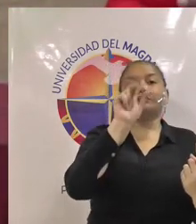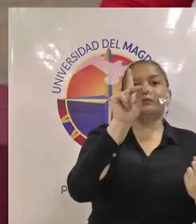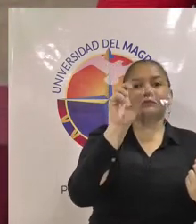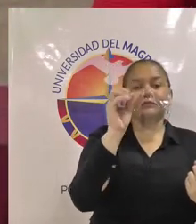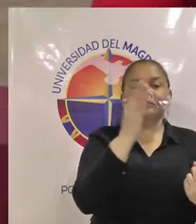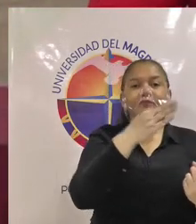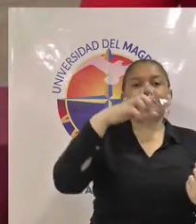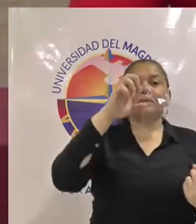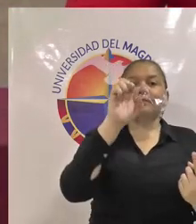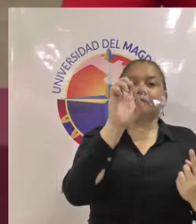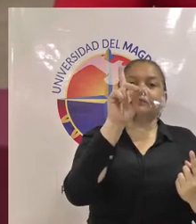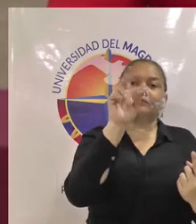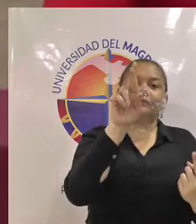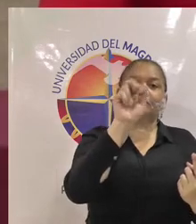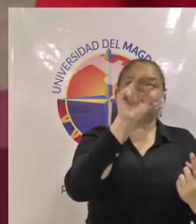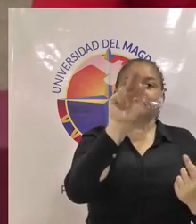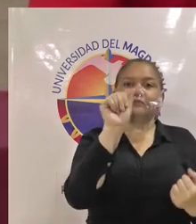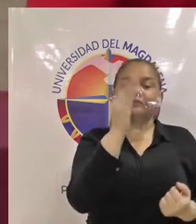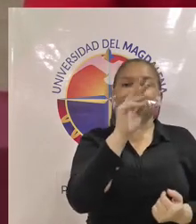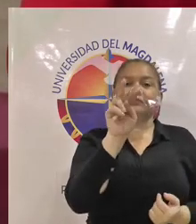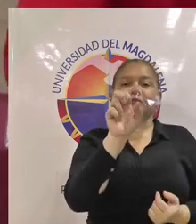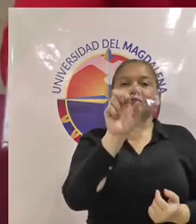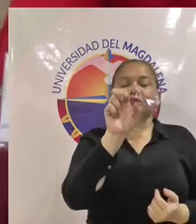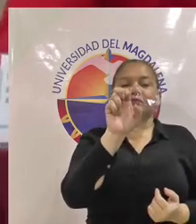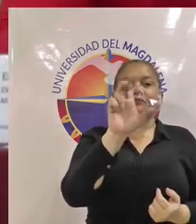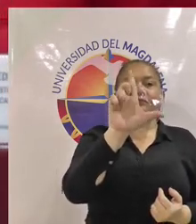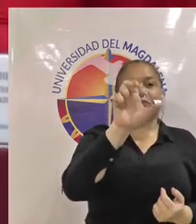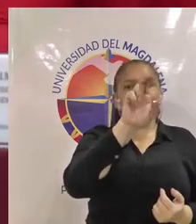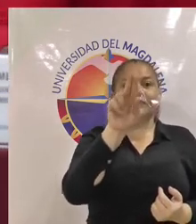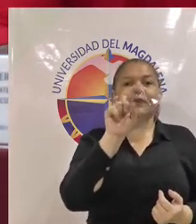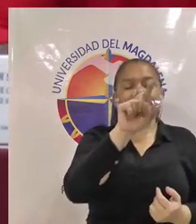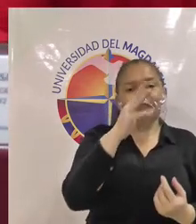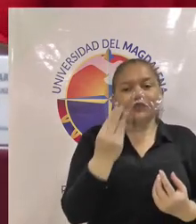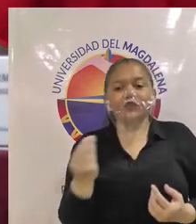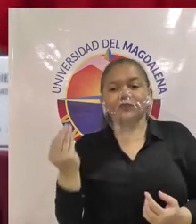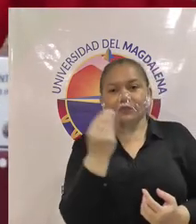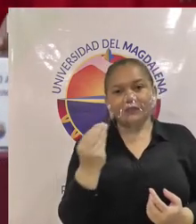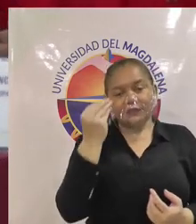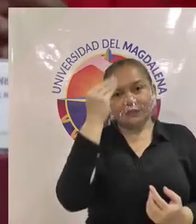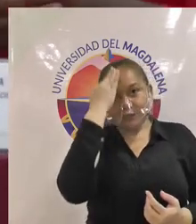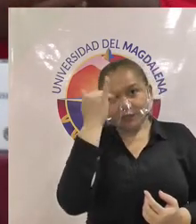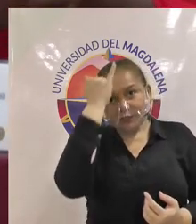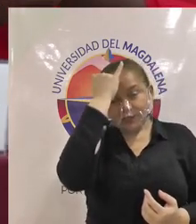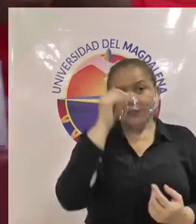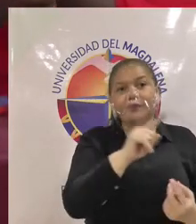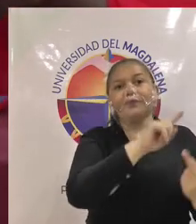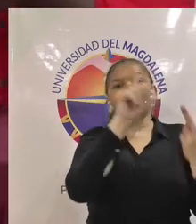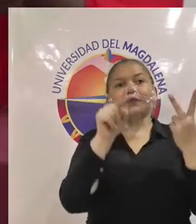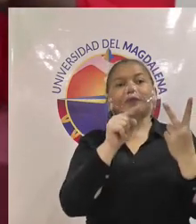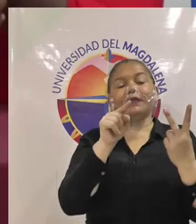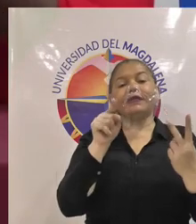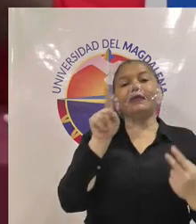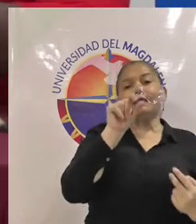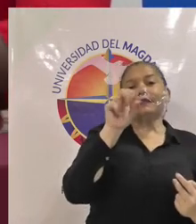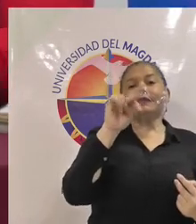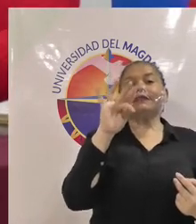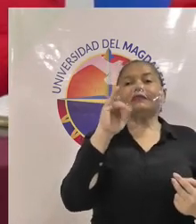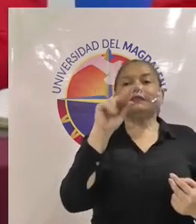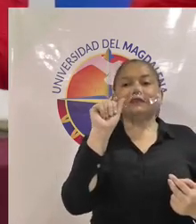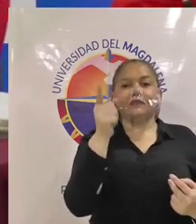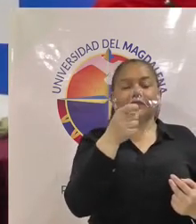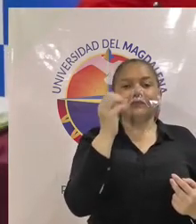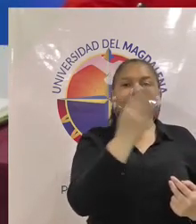candidato principal al consejo académico a Santiago Doria Rincón candidato suplente al consejo